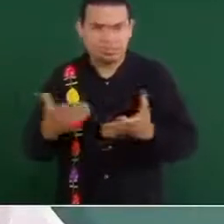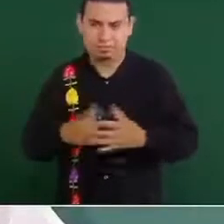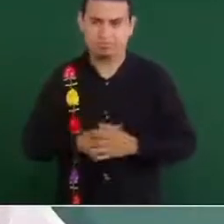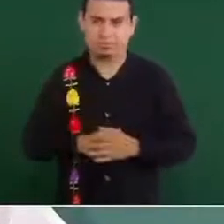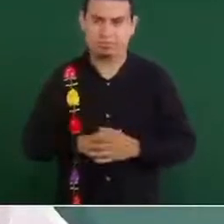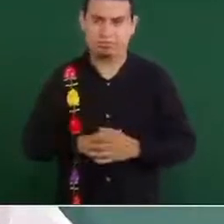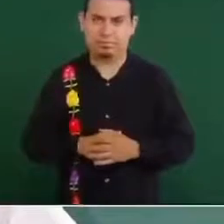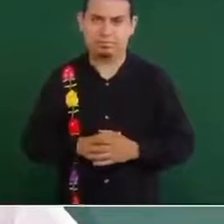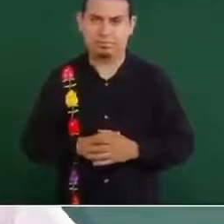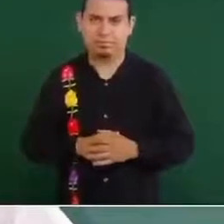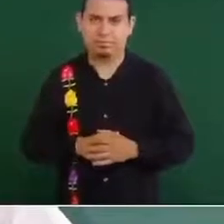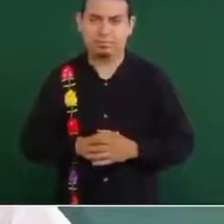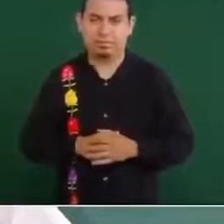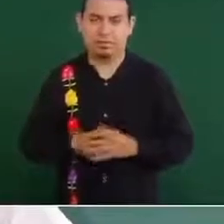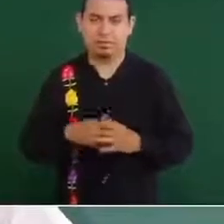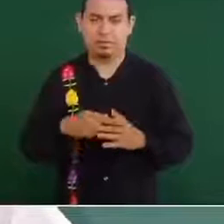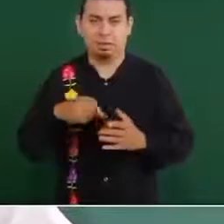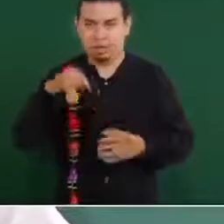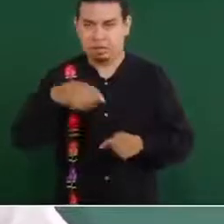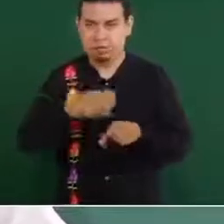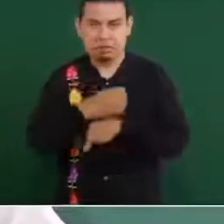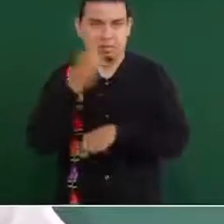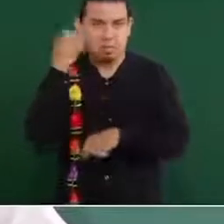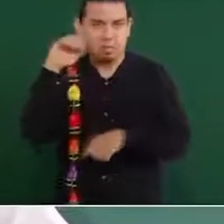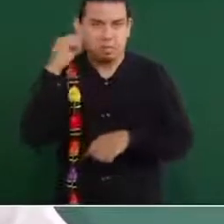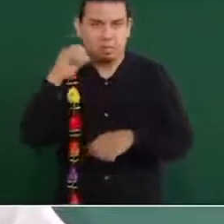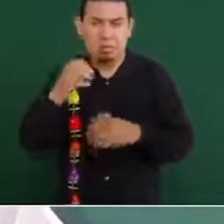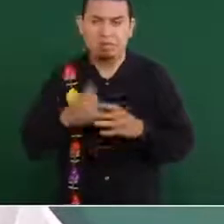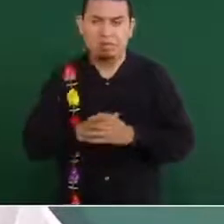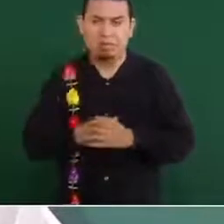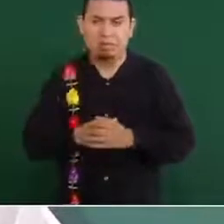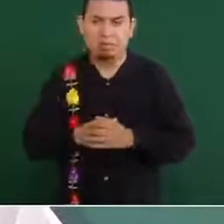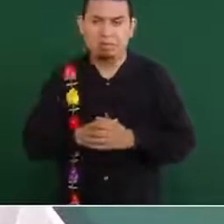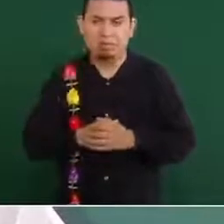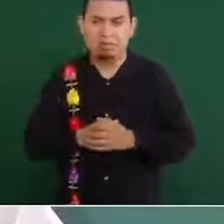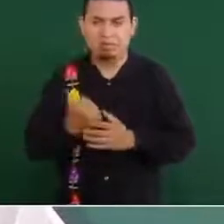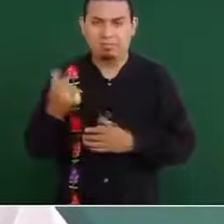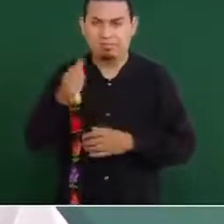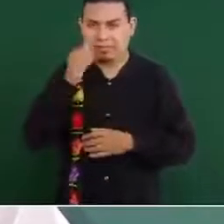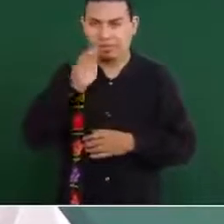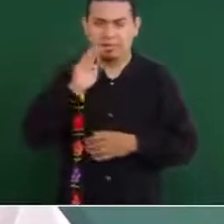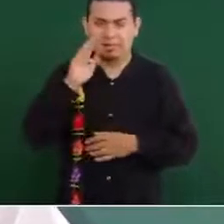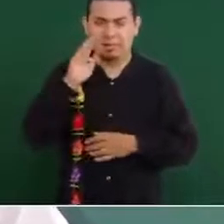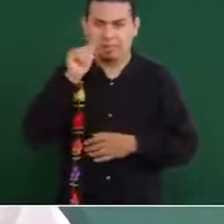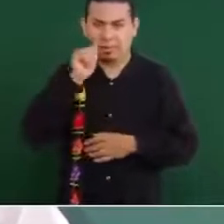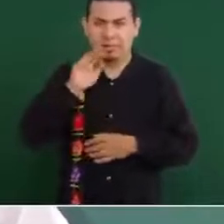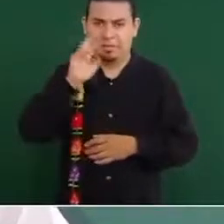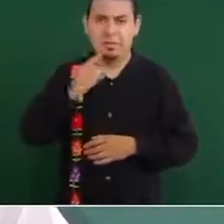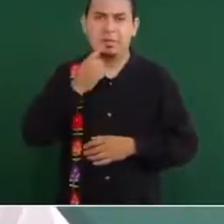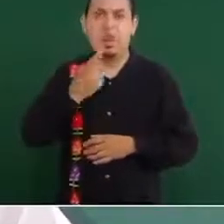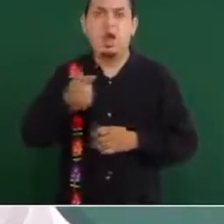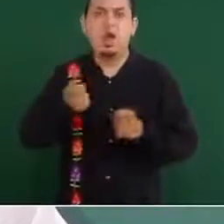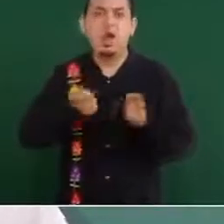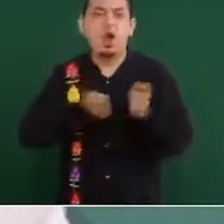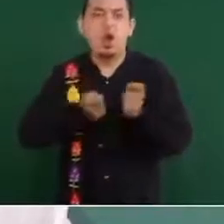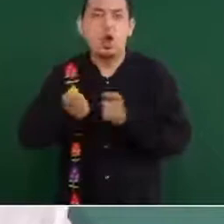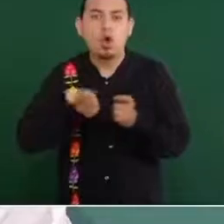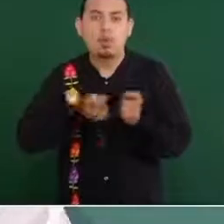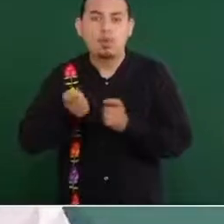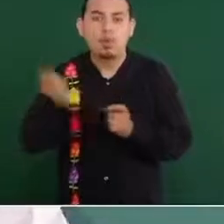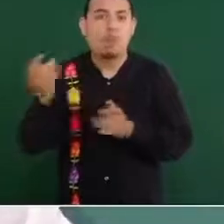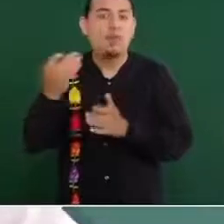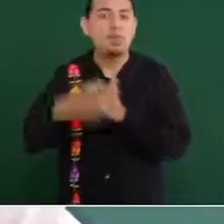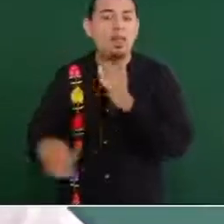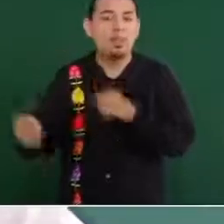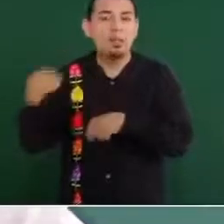Aquí en Oaxaca, hablaba Alejandro de gobernabilidad, le faltó decir